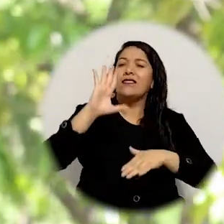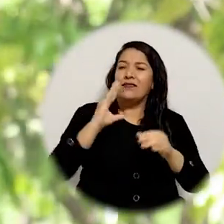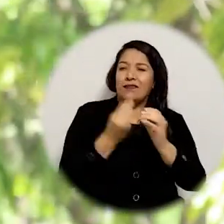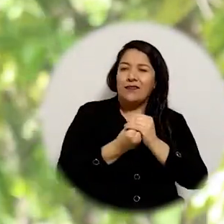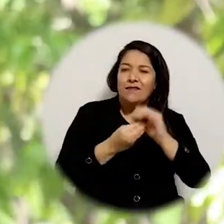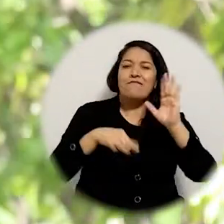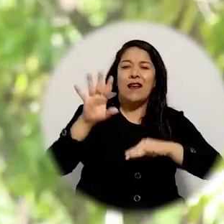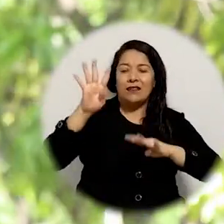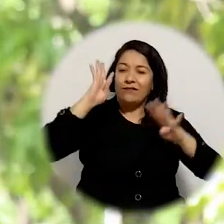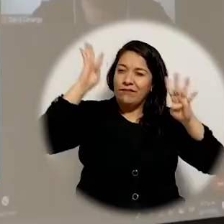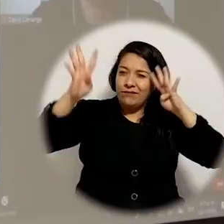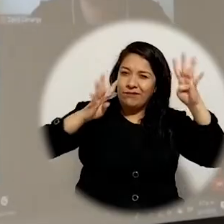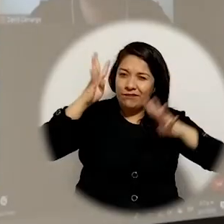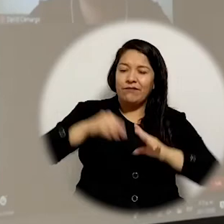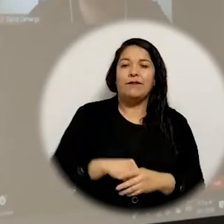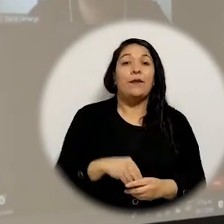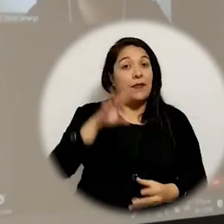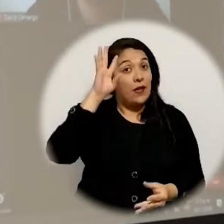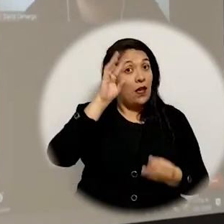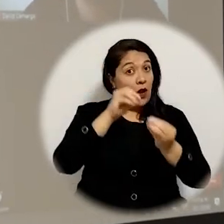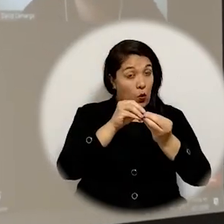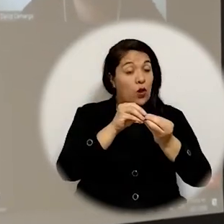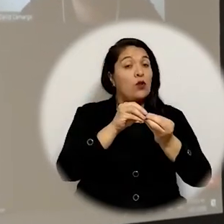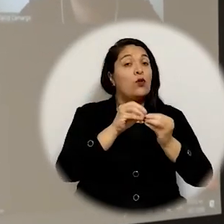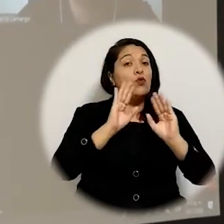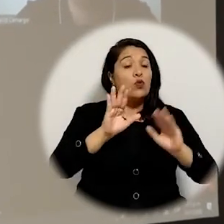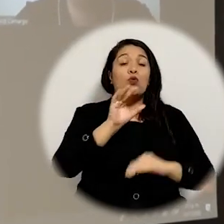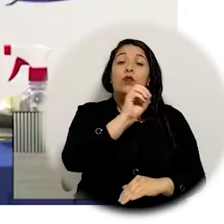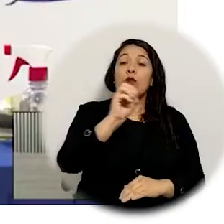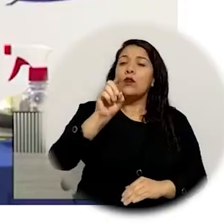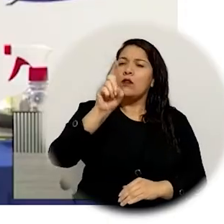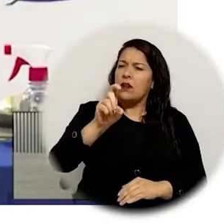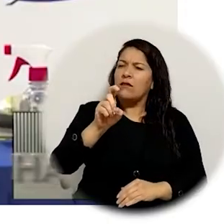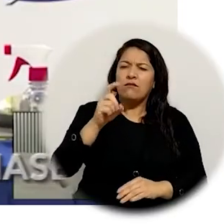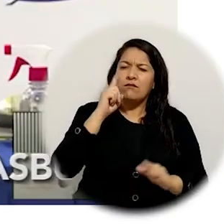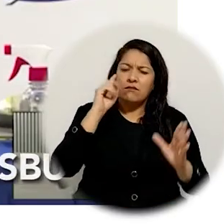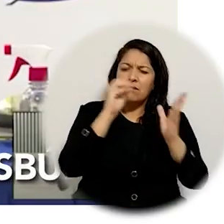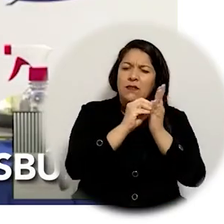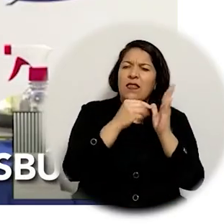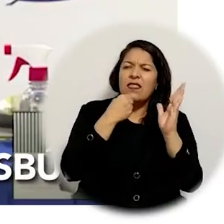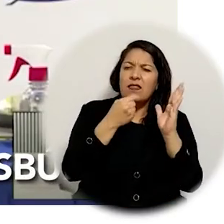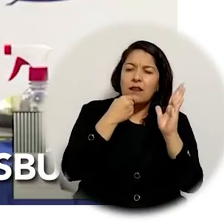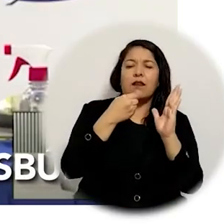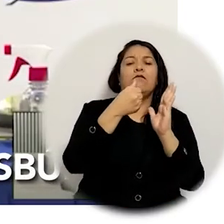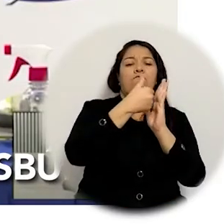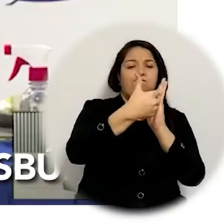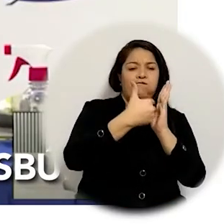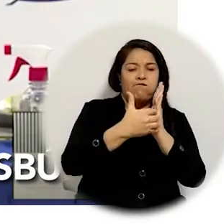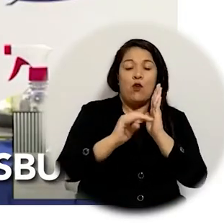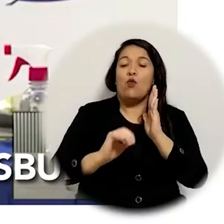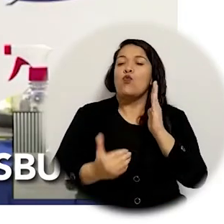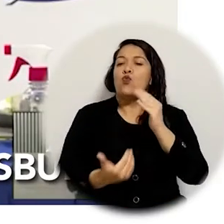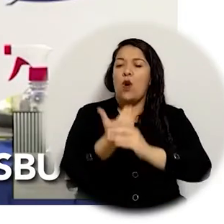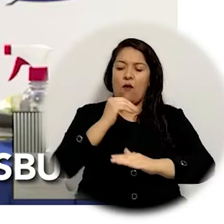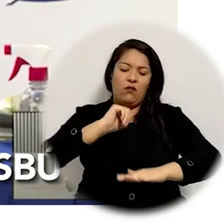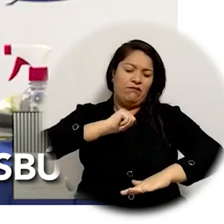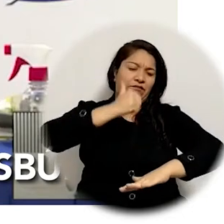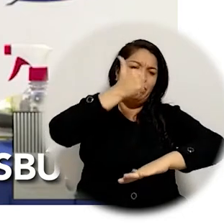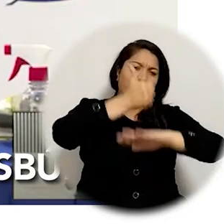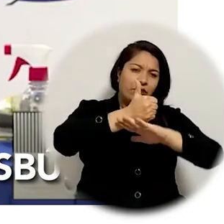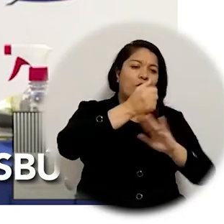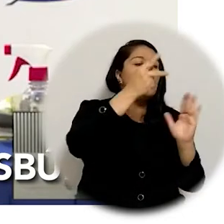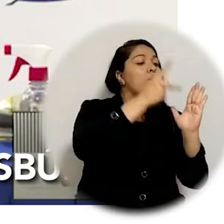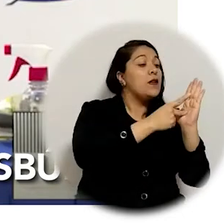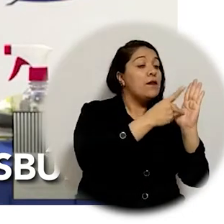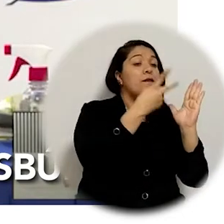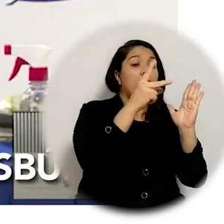incluyente e innovadora Acuerdo superior número 06 por el cual se nombra el rector de la Universidad del Magdalena